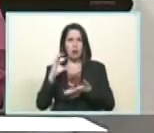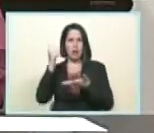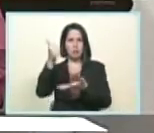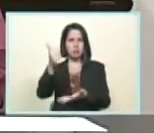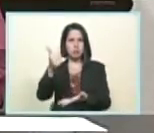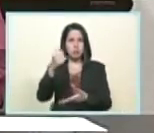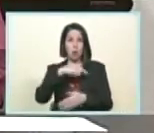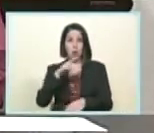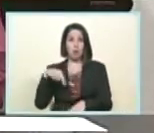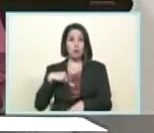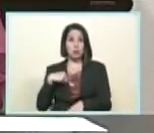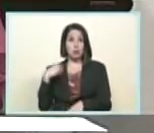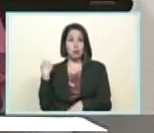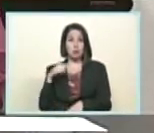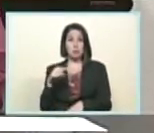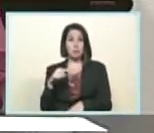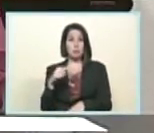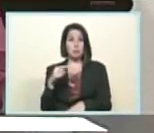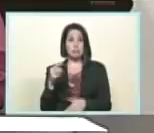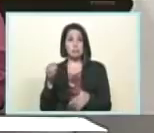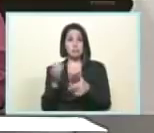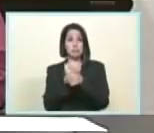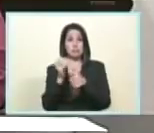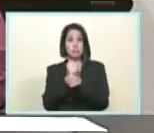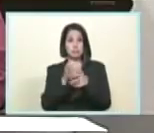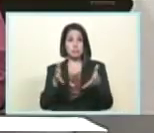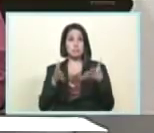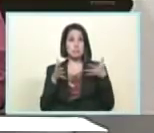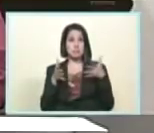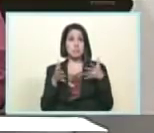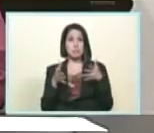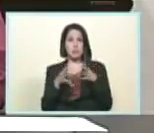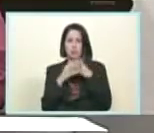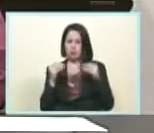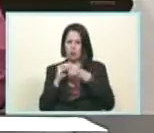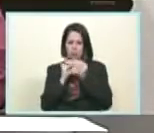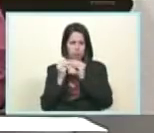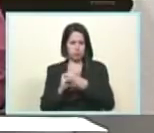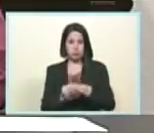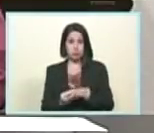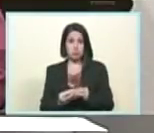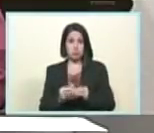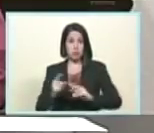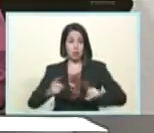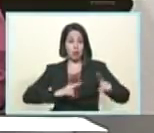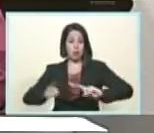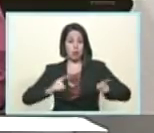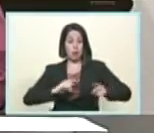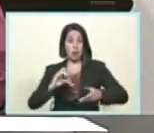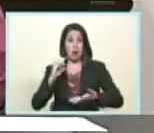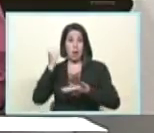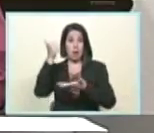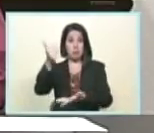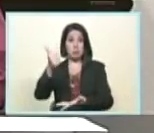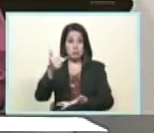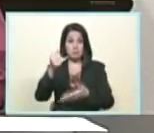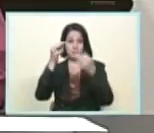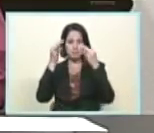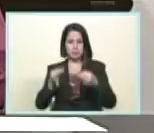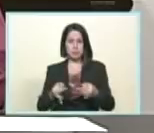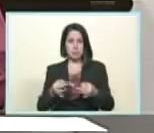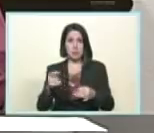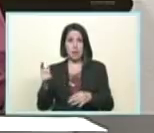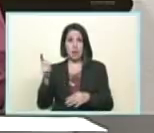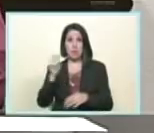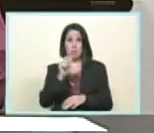nosotros tenemos que lograr y están dadas todas las condiciones para regularizar los CLAP ya definitivamente